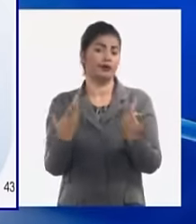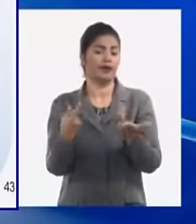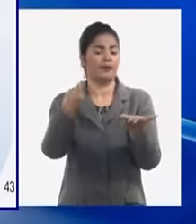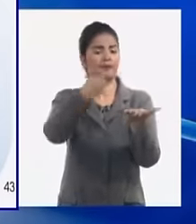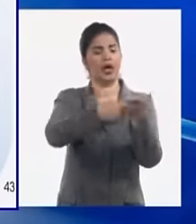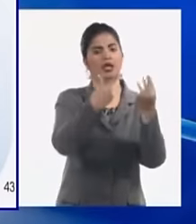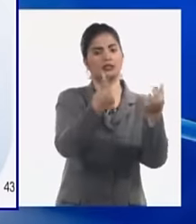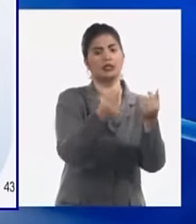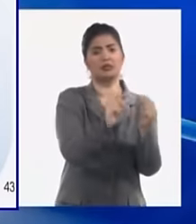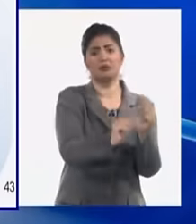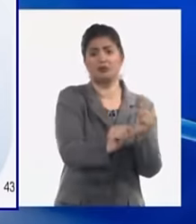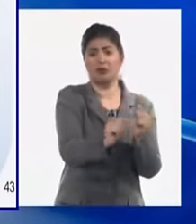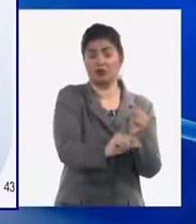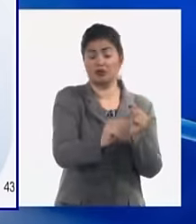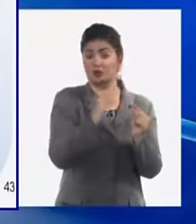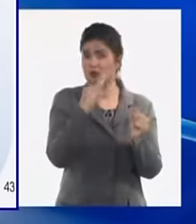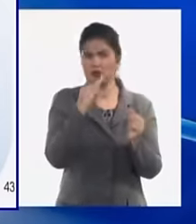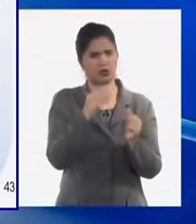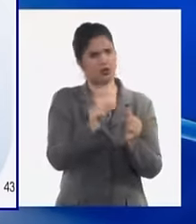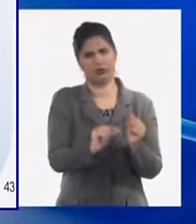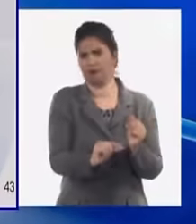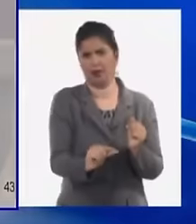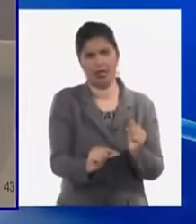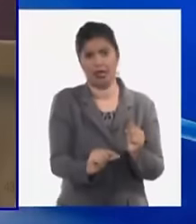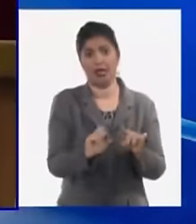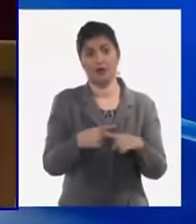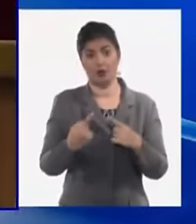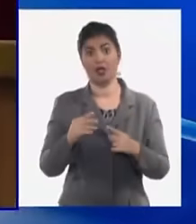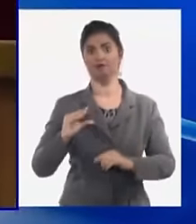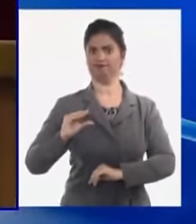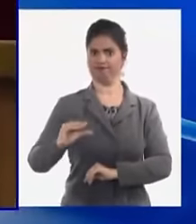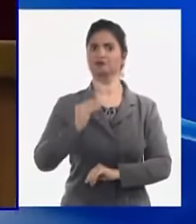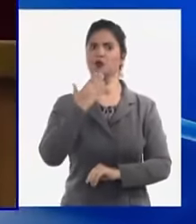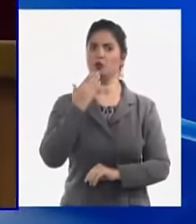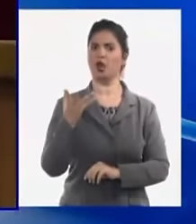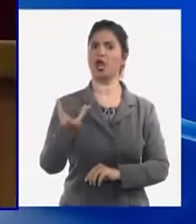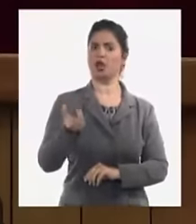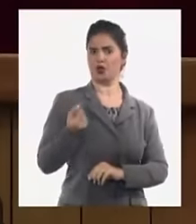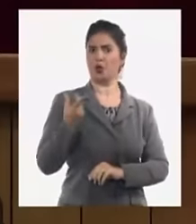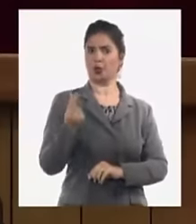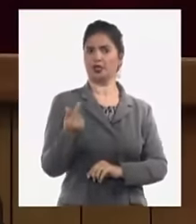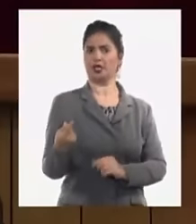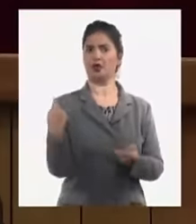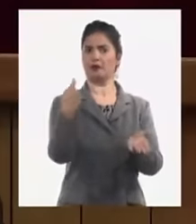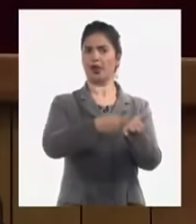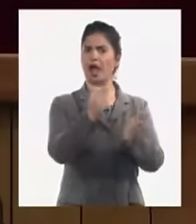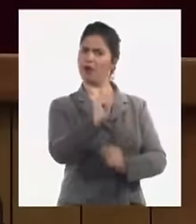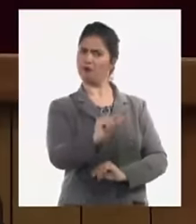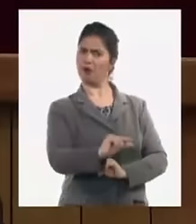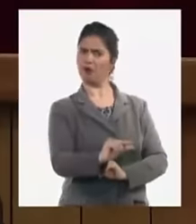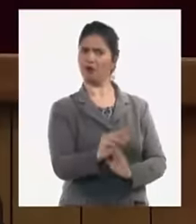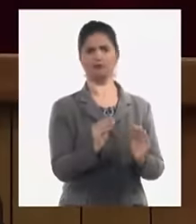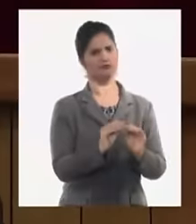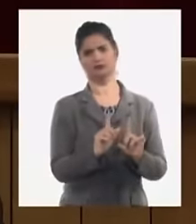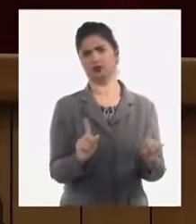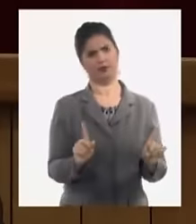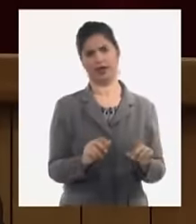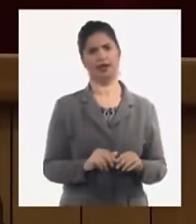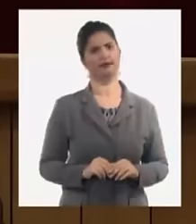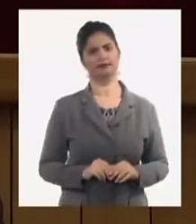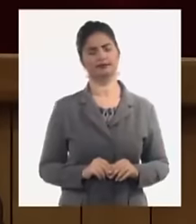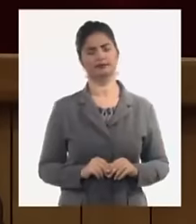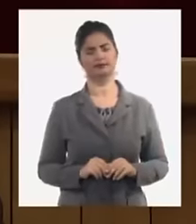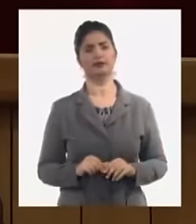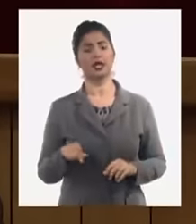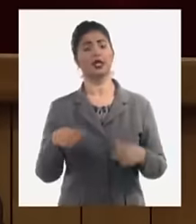bajos impuestos bajos en algunas cosas para que para que no tributen los precios entonces estimulamos por un lado y